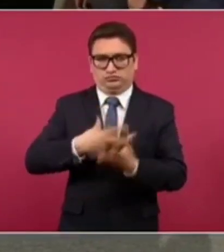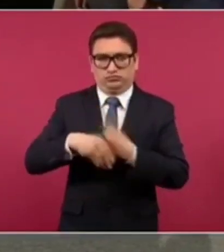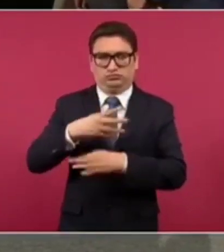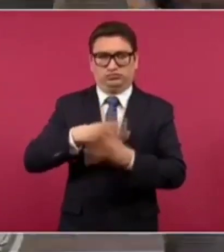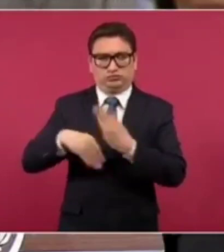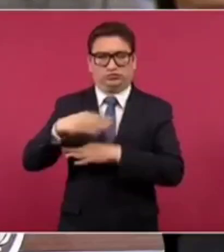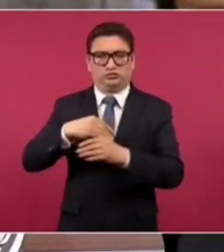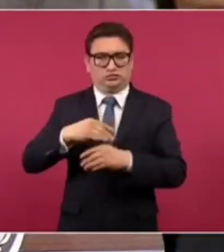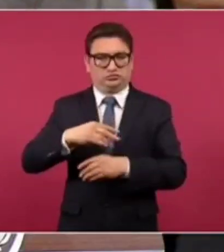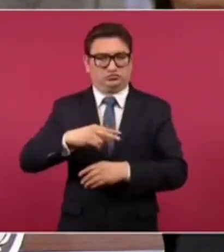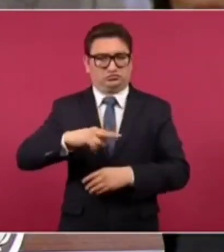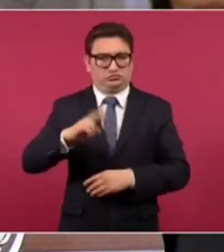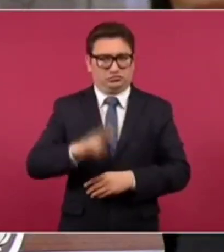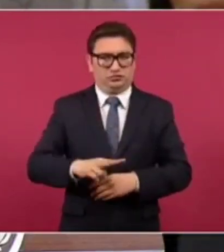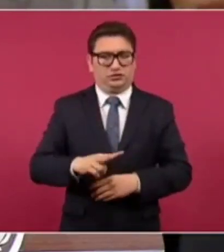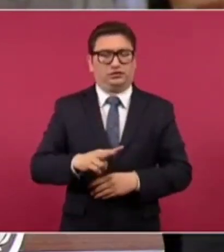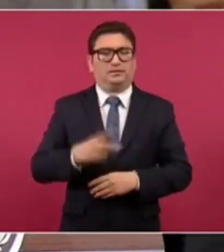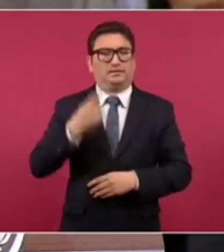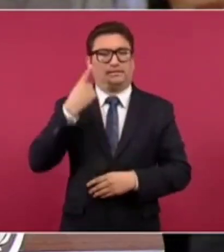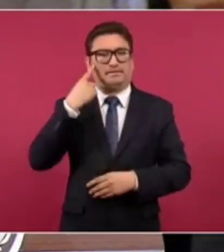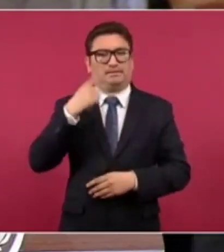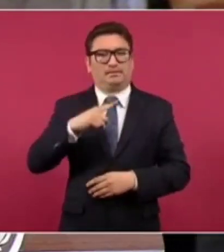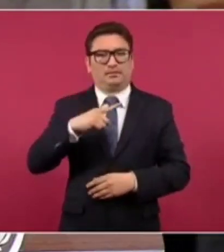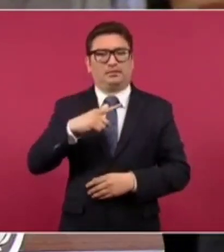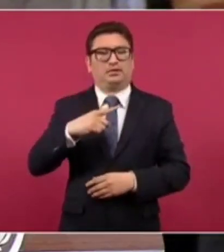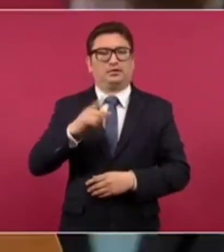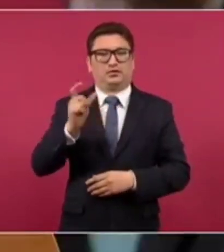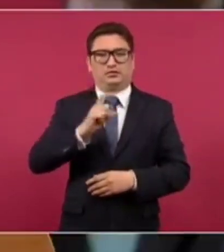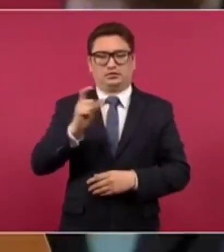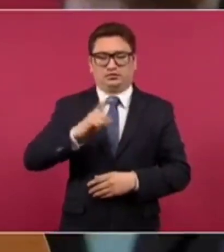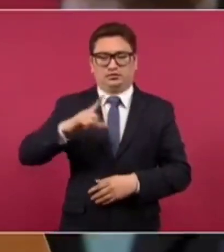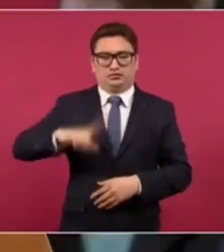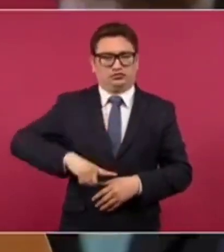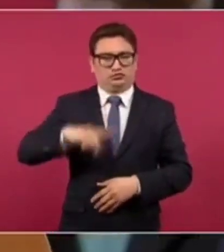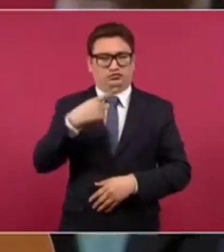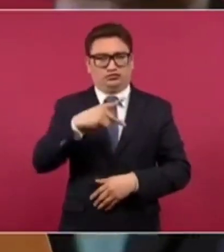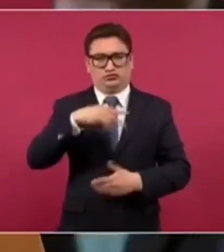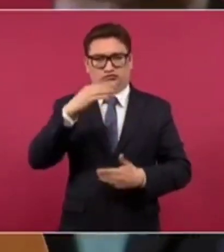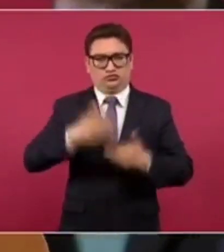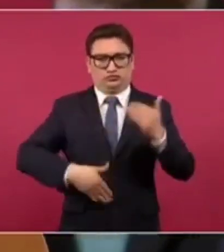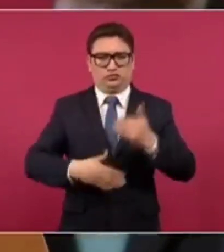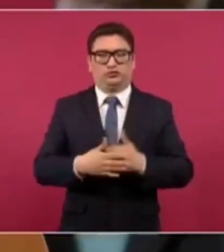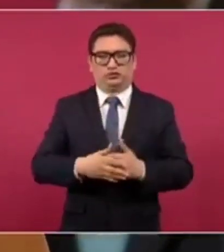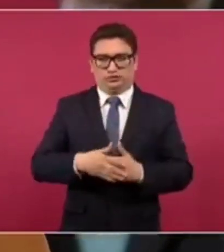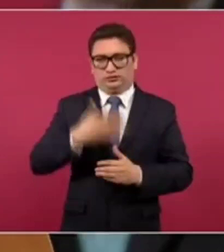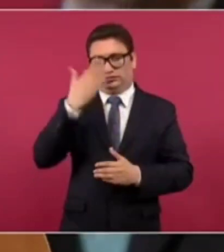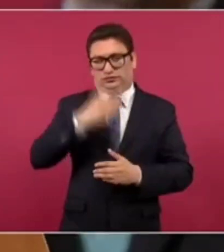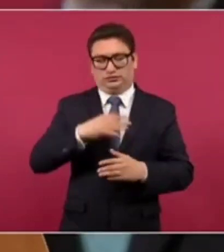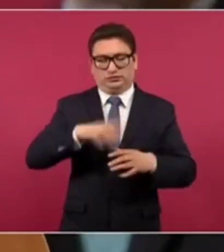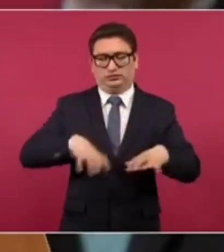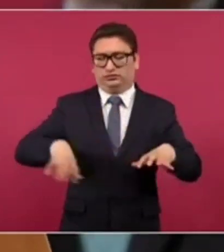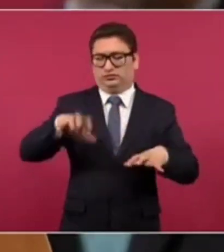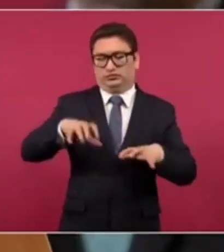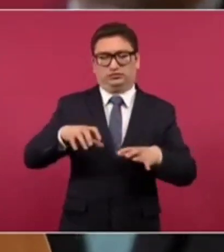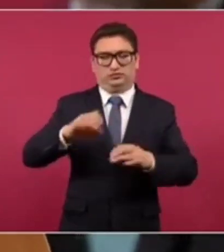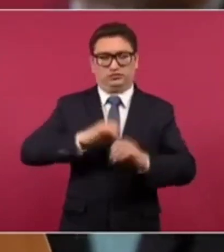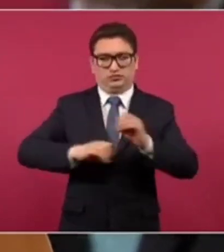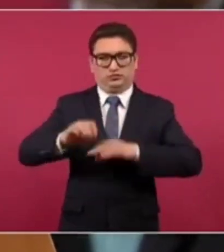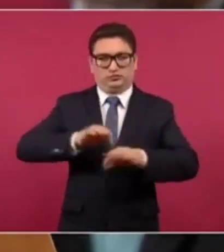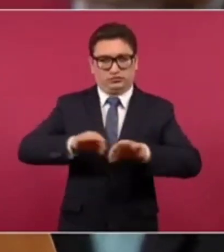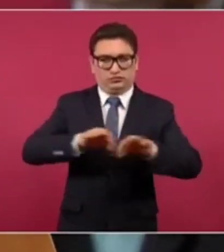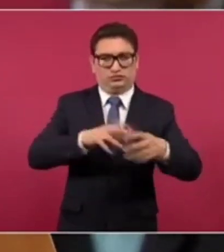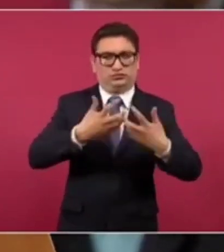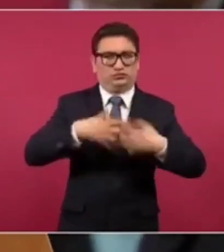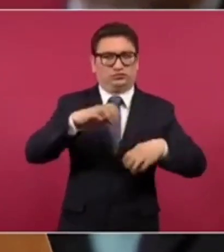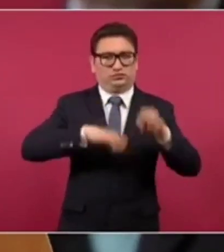términos reales para el fin de esta administración. Tanto el sector obrero como el sector empresarial